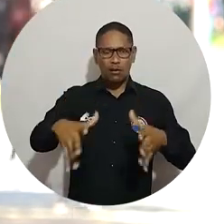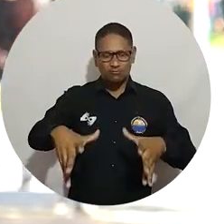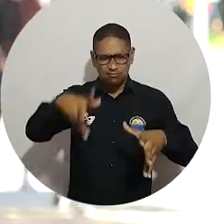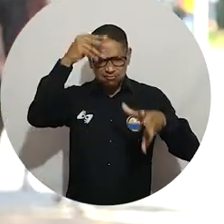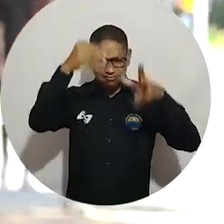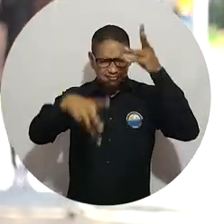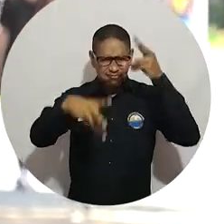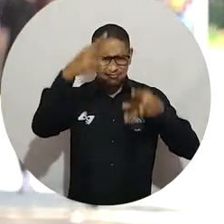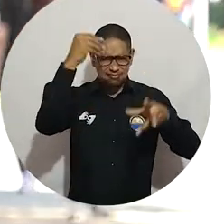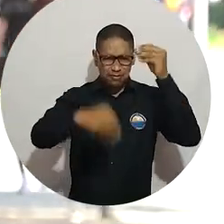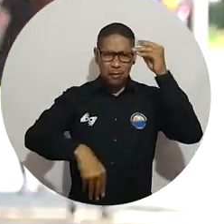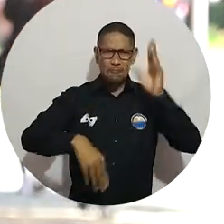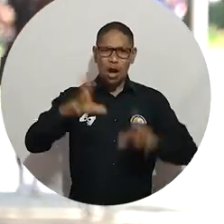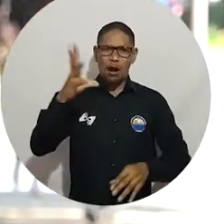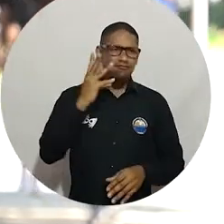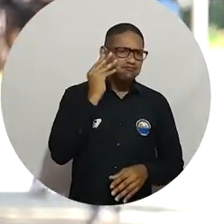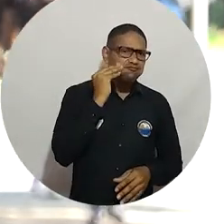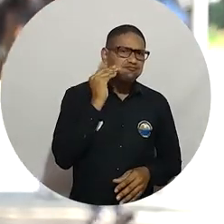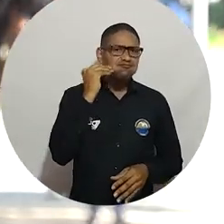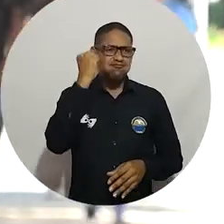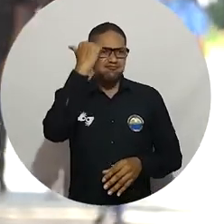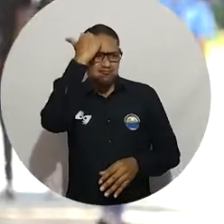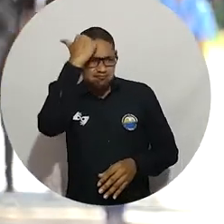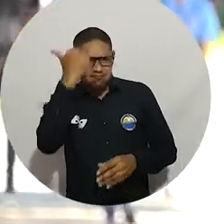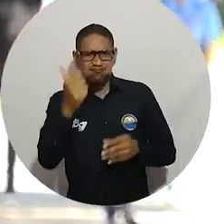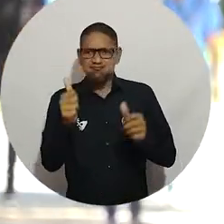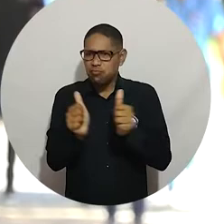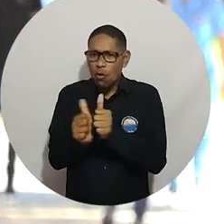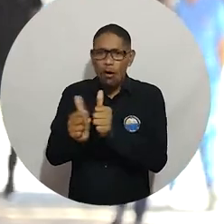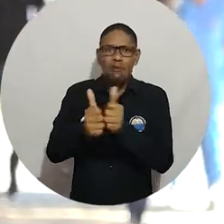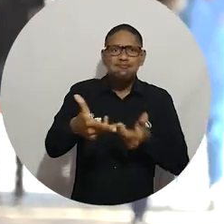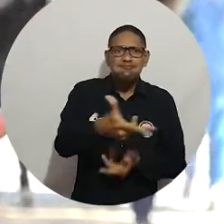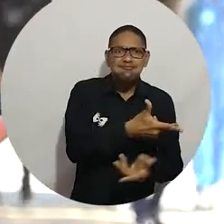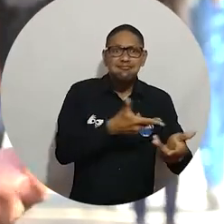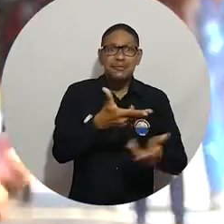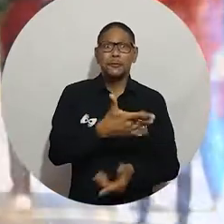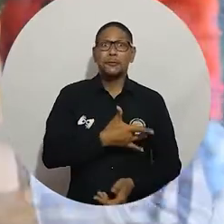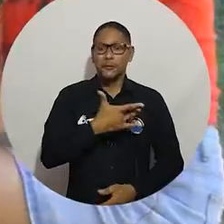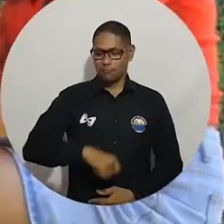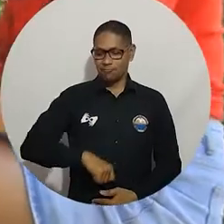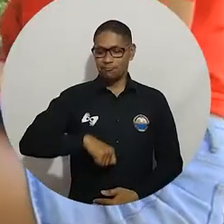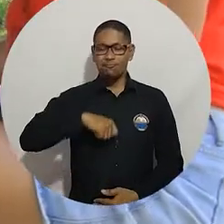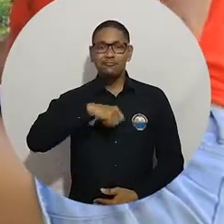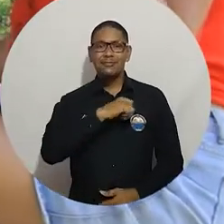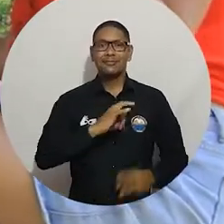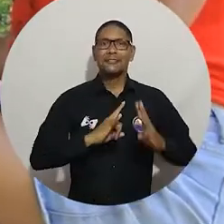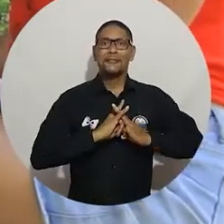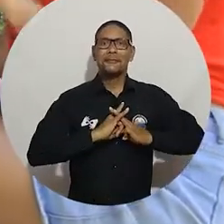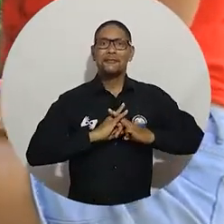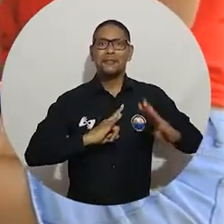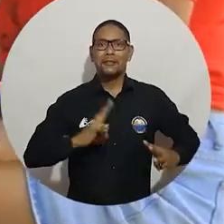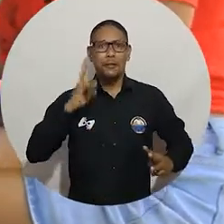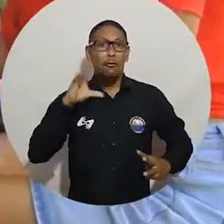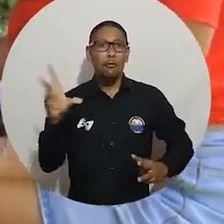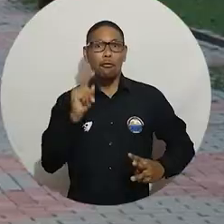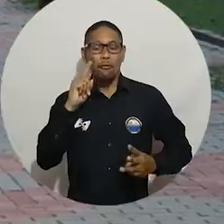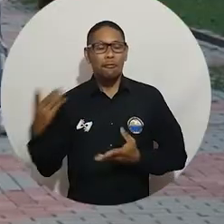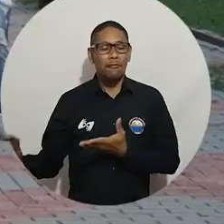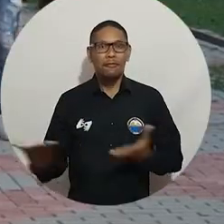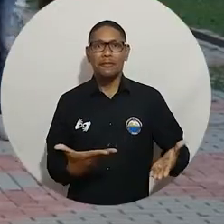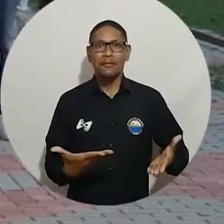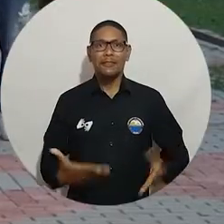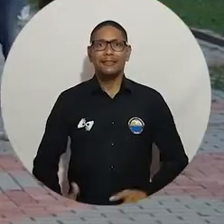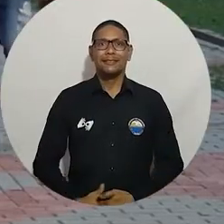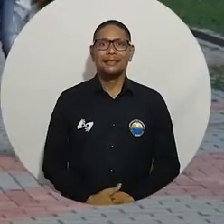compañeros y sintámonos orgullosos de hacer parte de esta gran universidad, la Universidad del Magdalena. Bienvenidos todas y todos. Emocionados, muy puntuales y